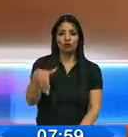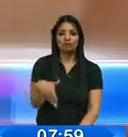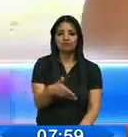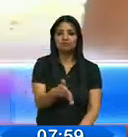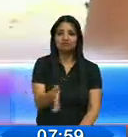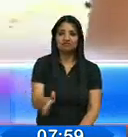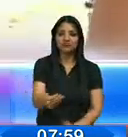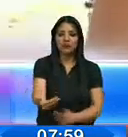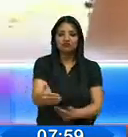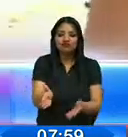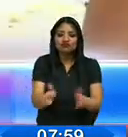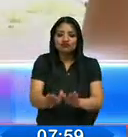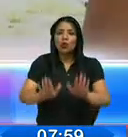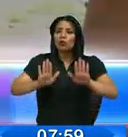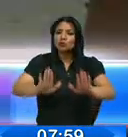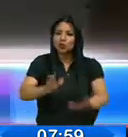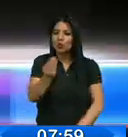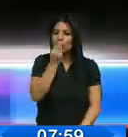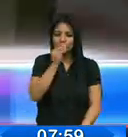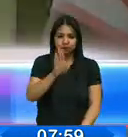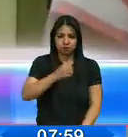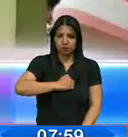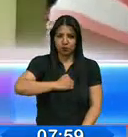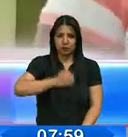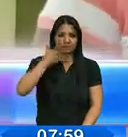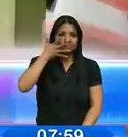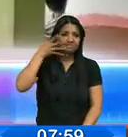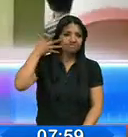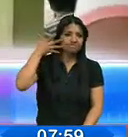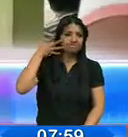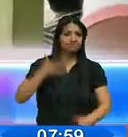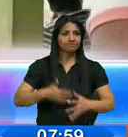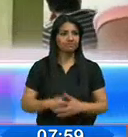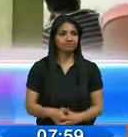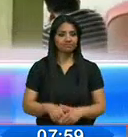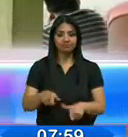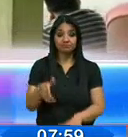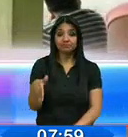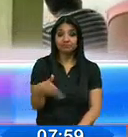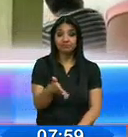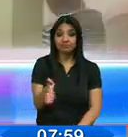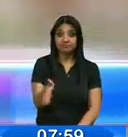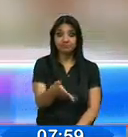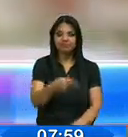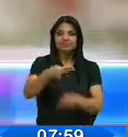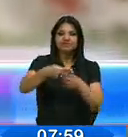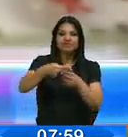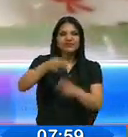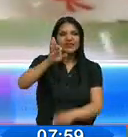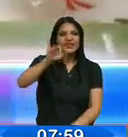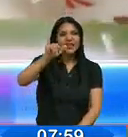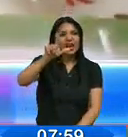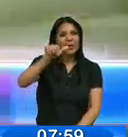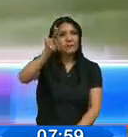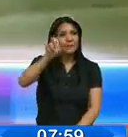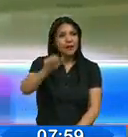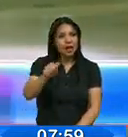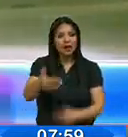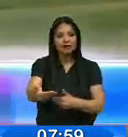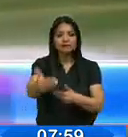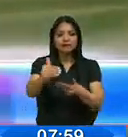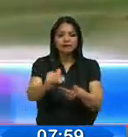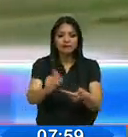comida típica de la Amazonía ecuatoriana. Primeramente aquí tenemos este pescado que es tilapia para hacer el maíto.